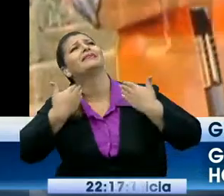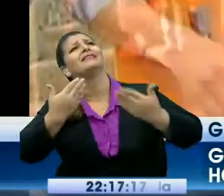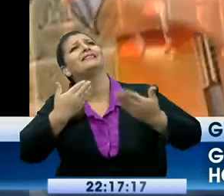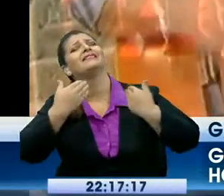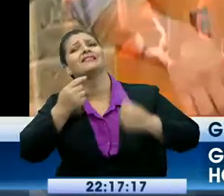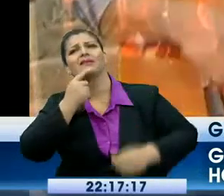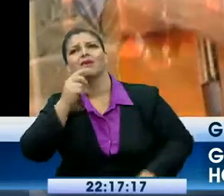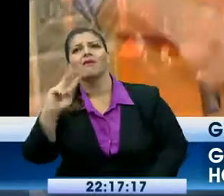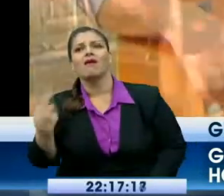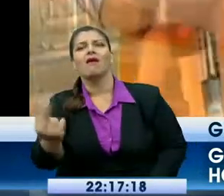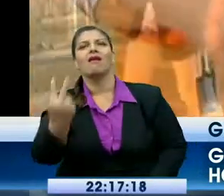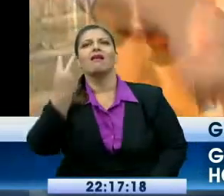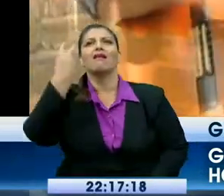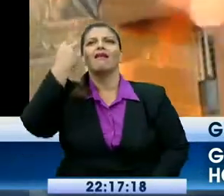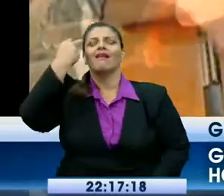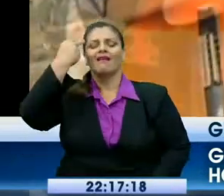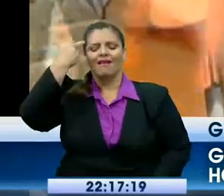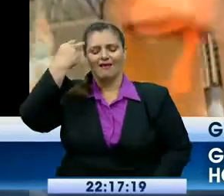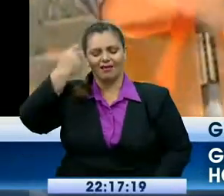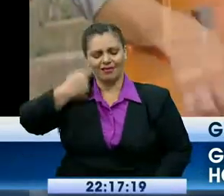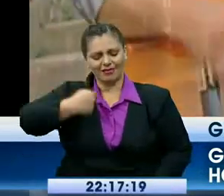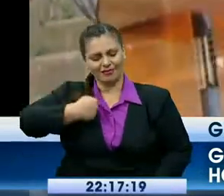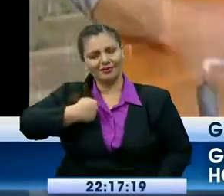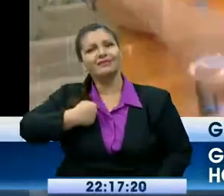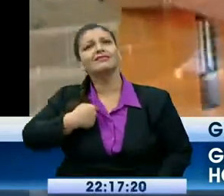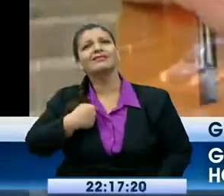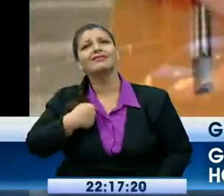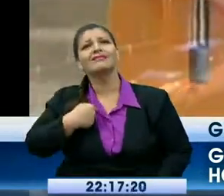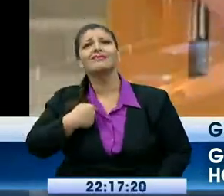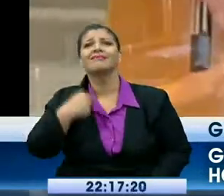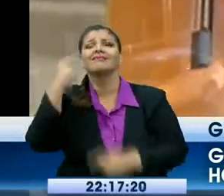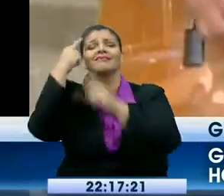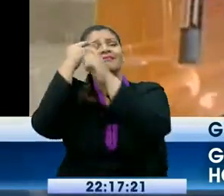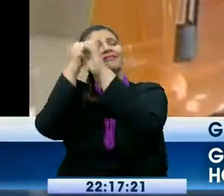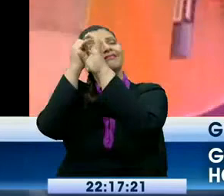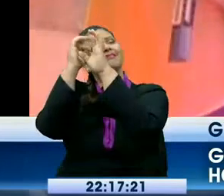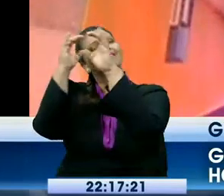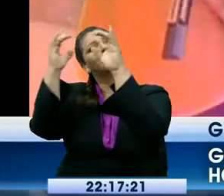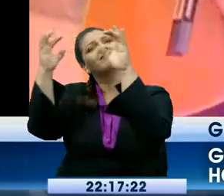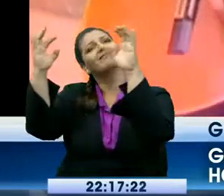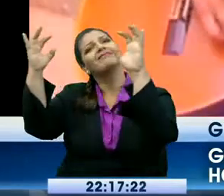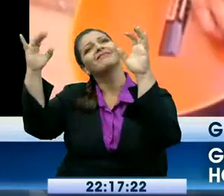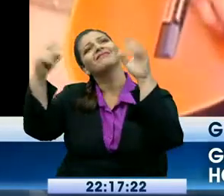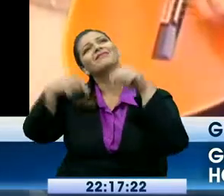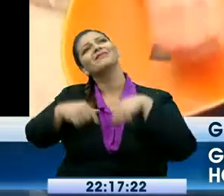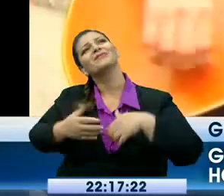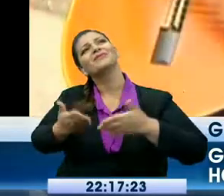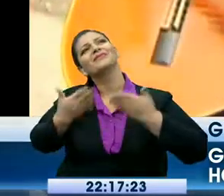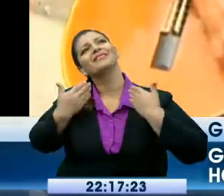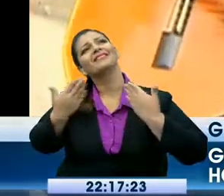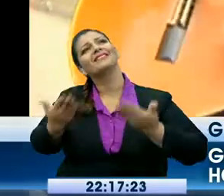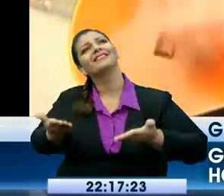y recordar lo que ha sido,